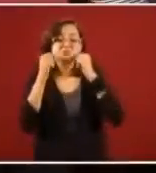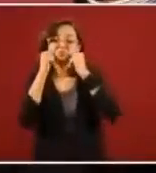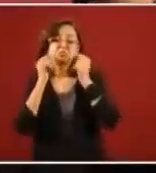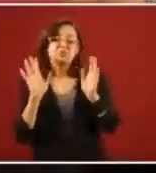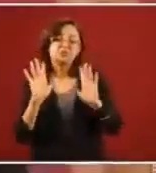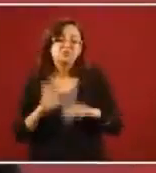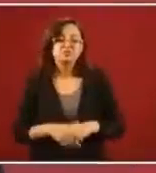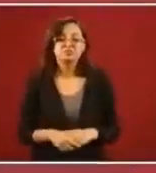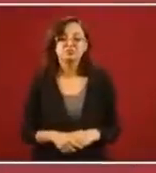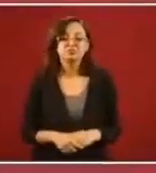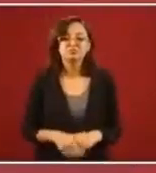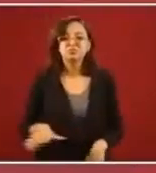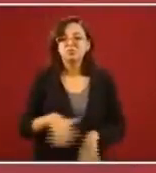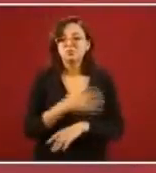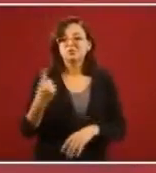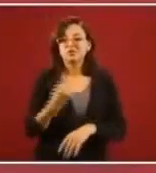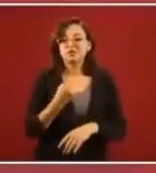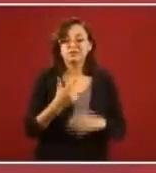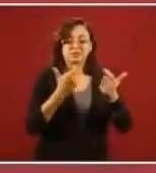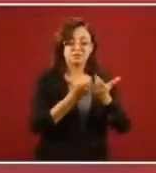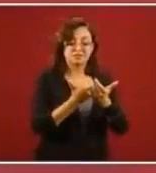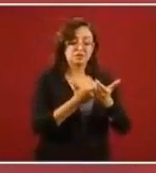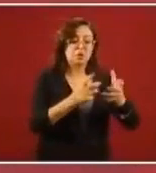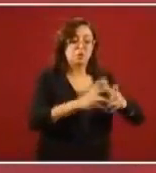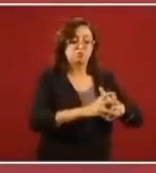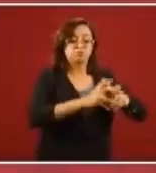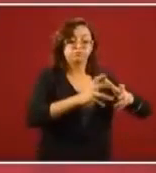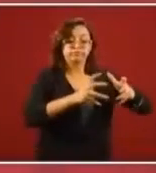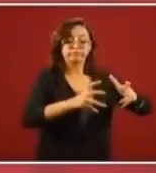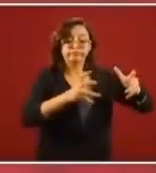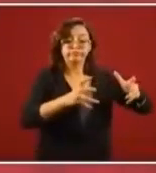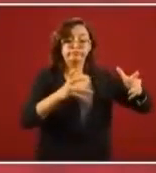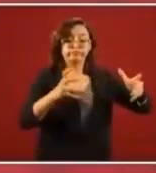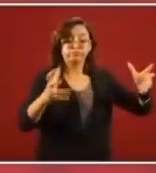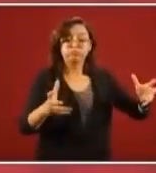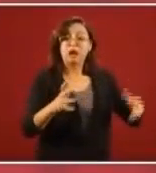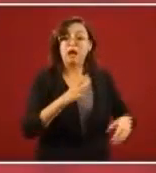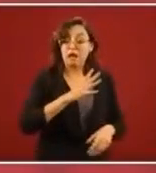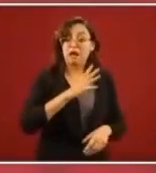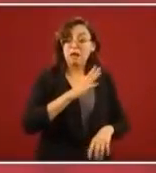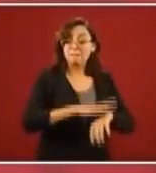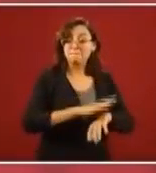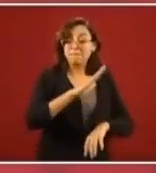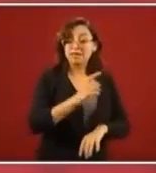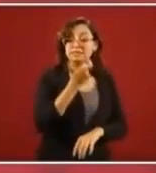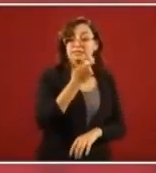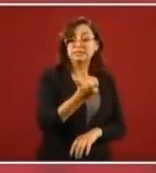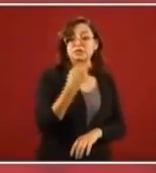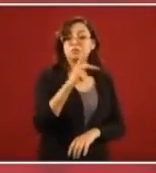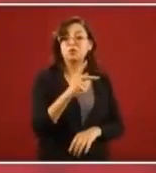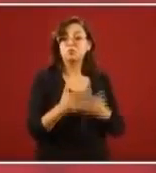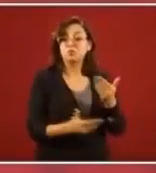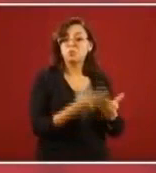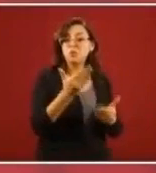puede significar que haya más dinero en unas cuantas manos.